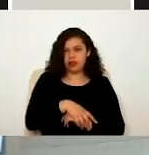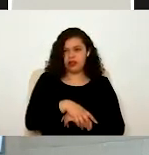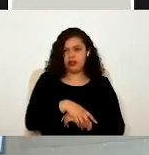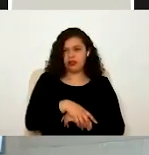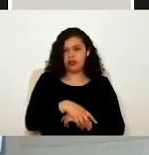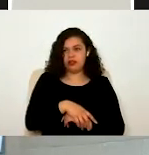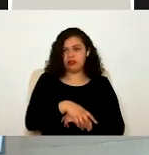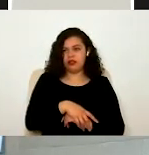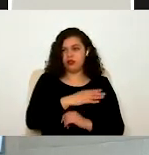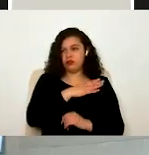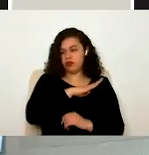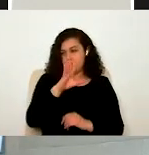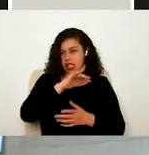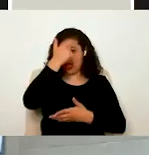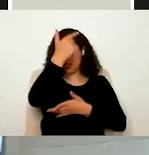planeador.